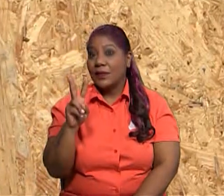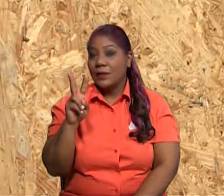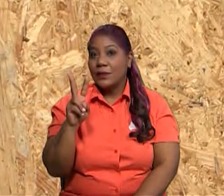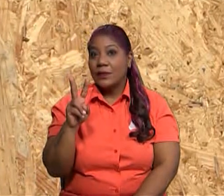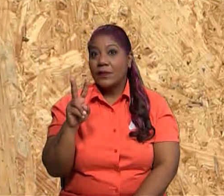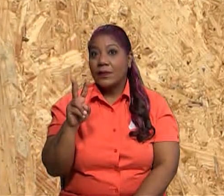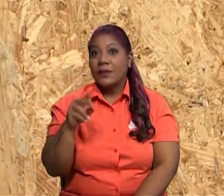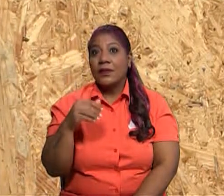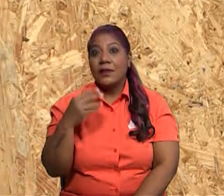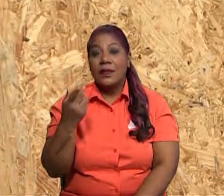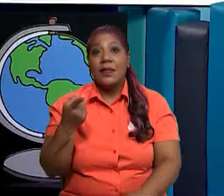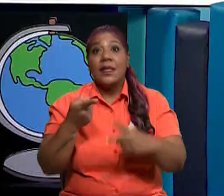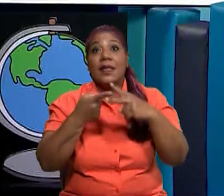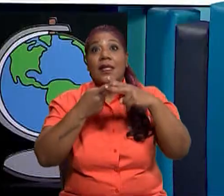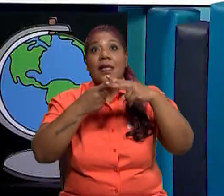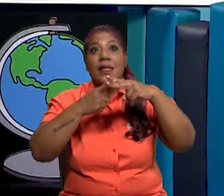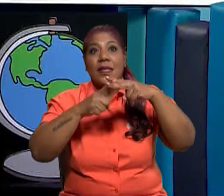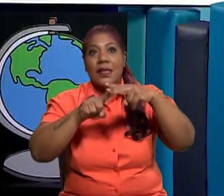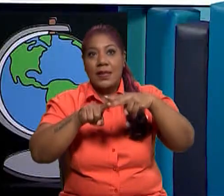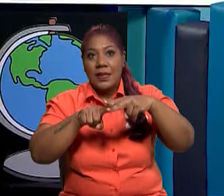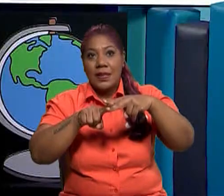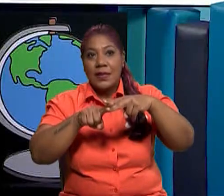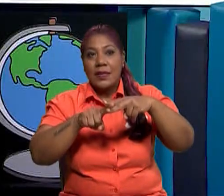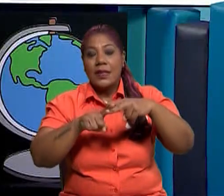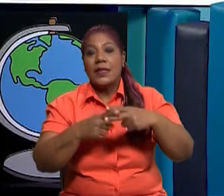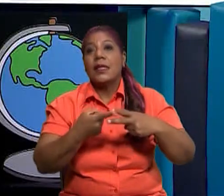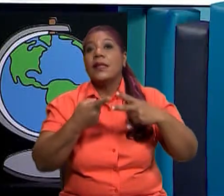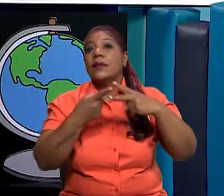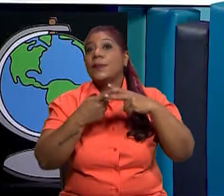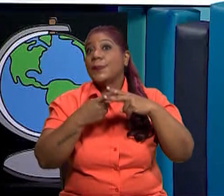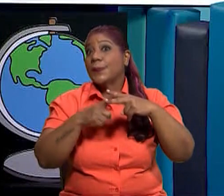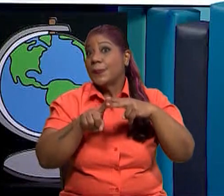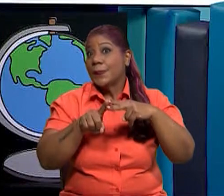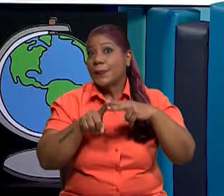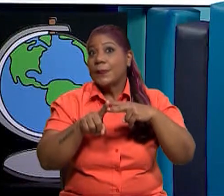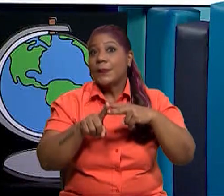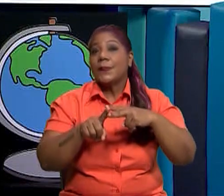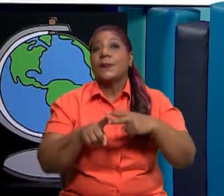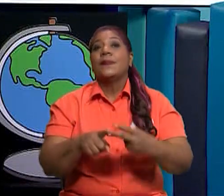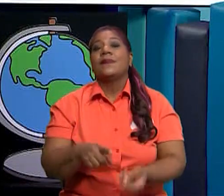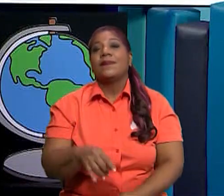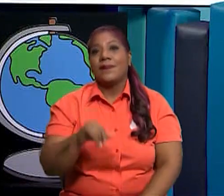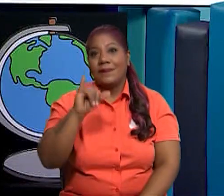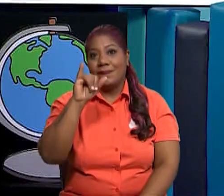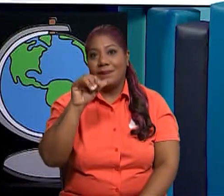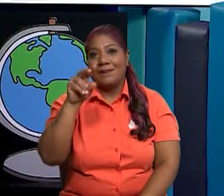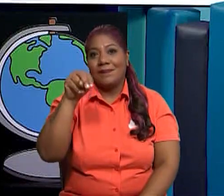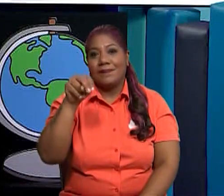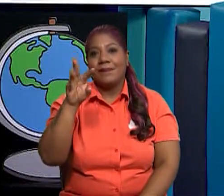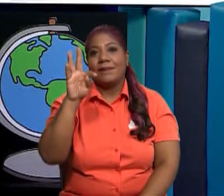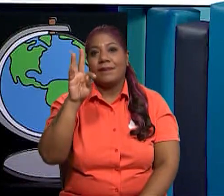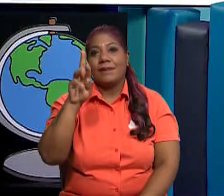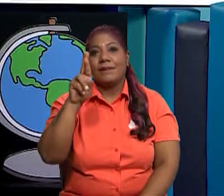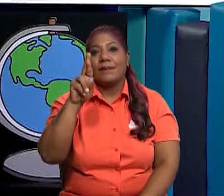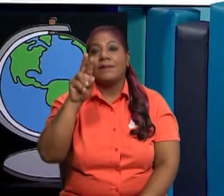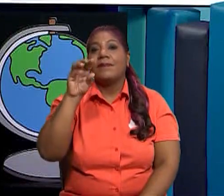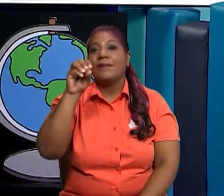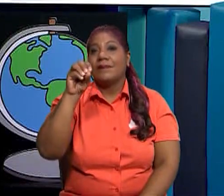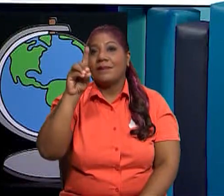texto expositivo, ¿qué sigue? ¿Recuerdan lo que sigue? Para ver. La introducción.